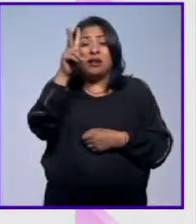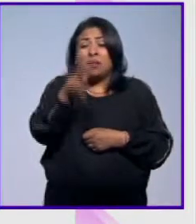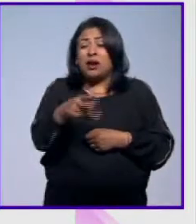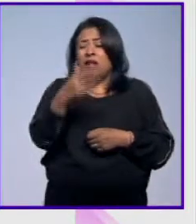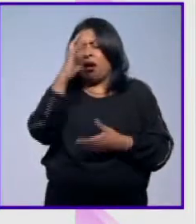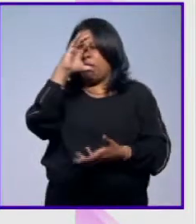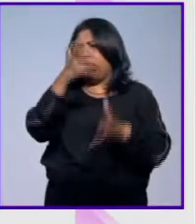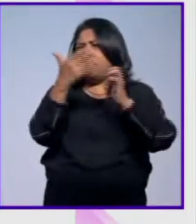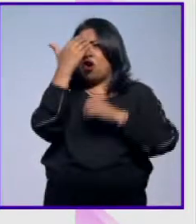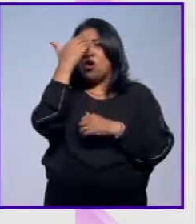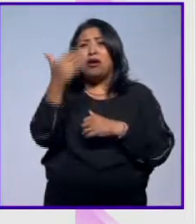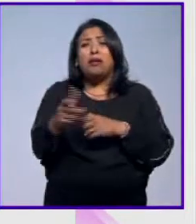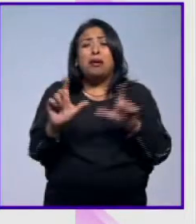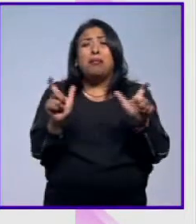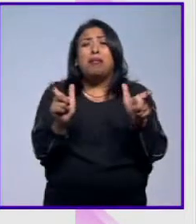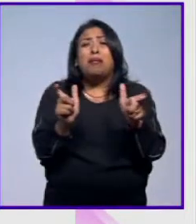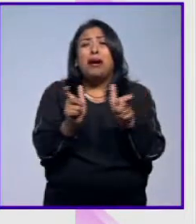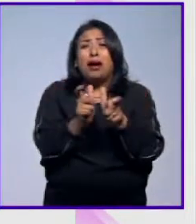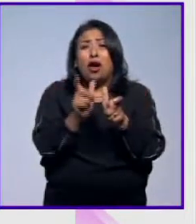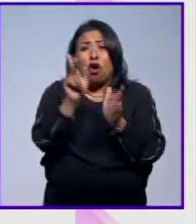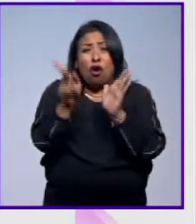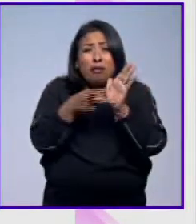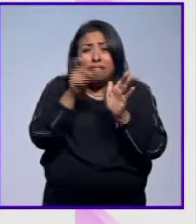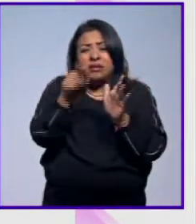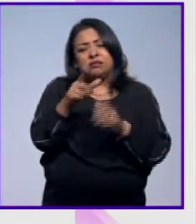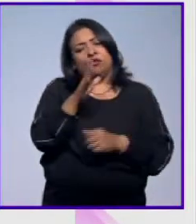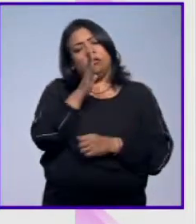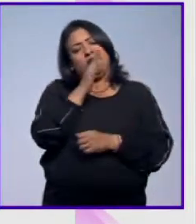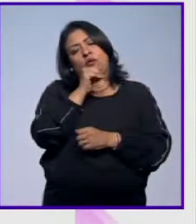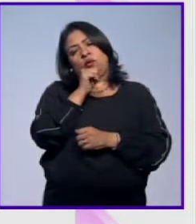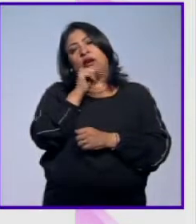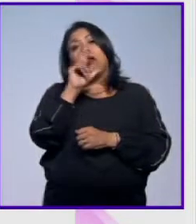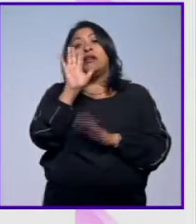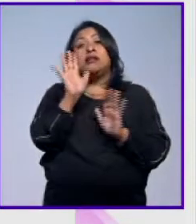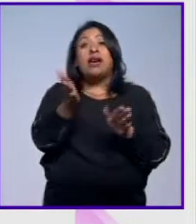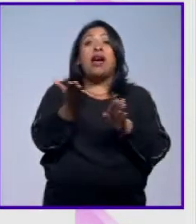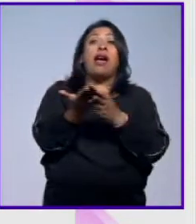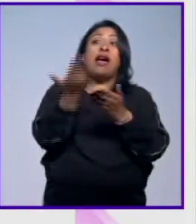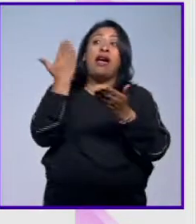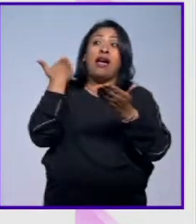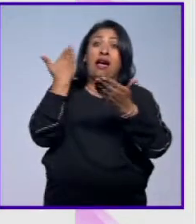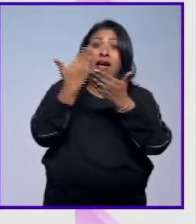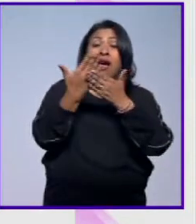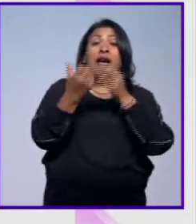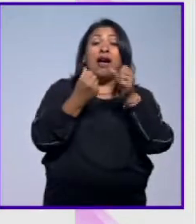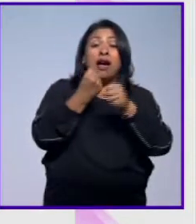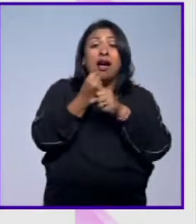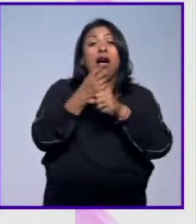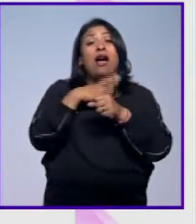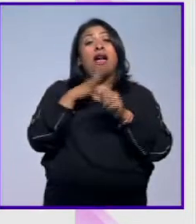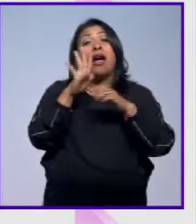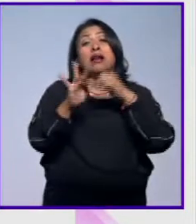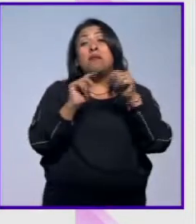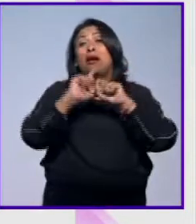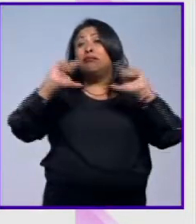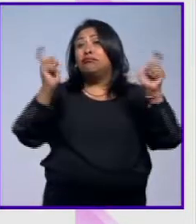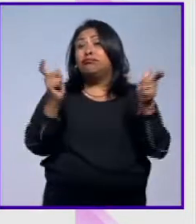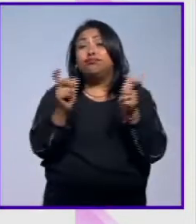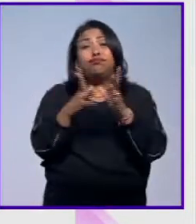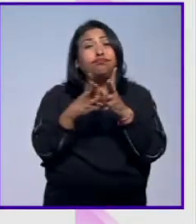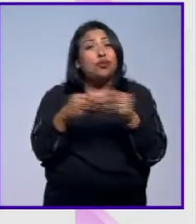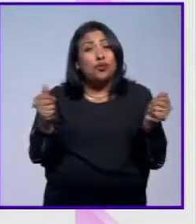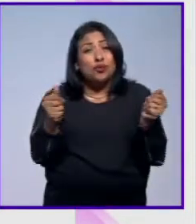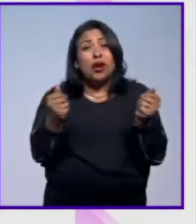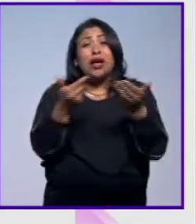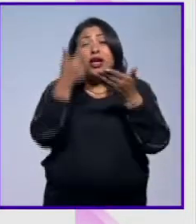viviendo porque son muy pocos ejemplares no se repite. Y ya lo han vivido animales a lo largo del planeta que están completamente extintos y yo creo que